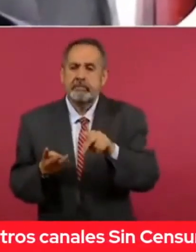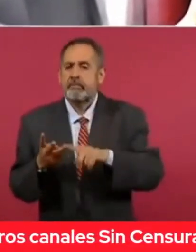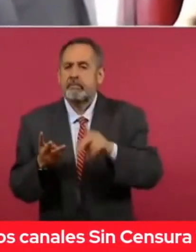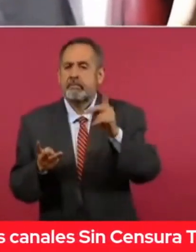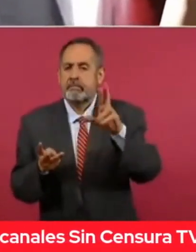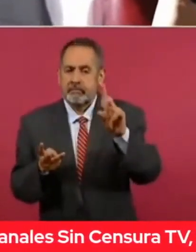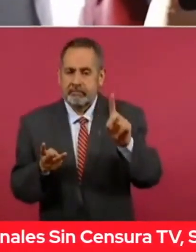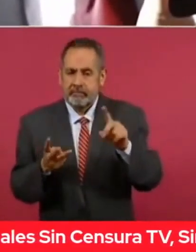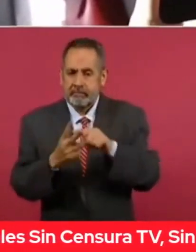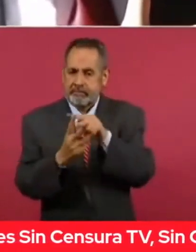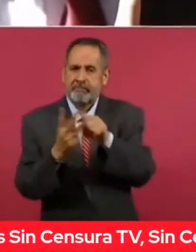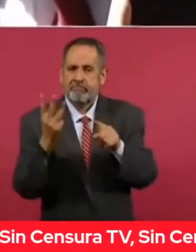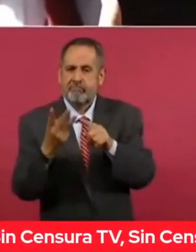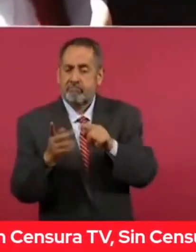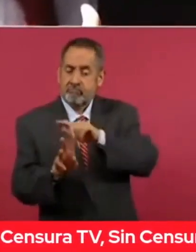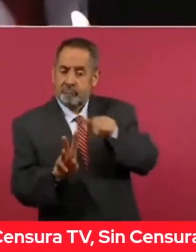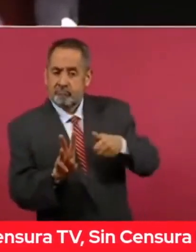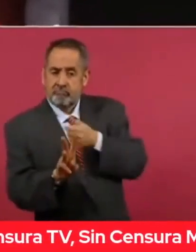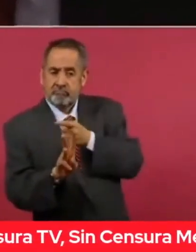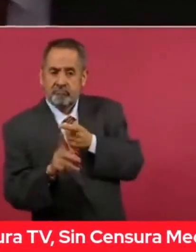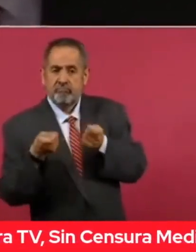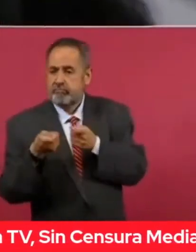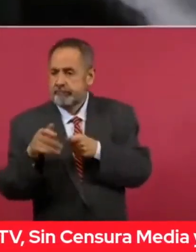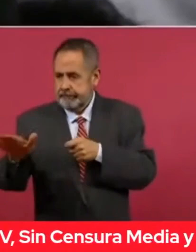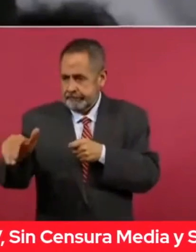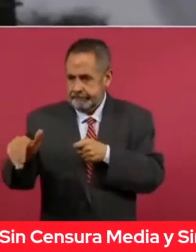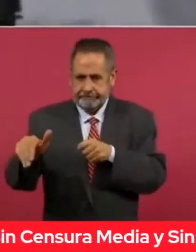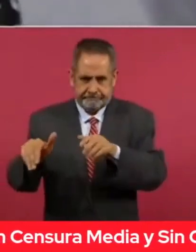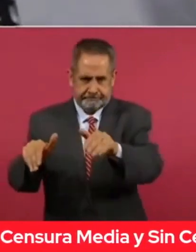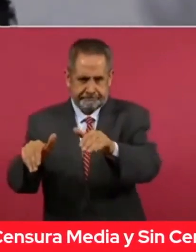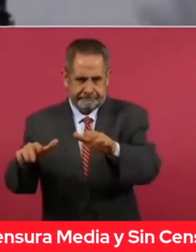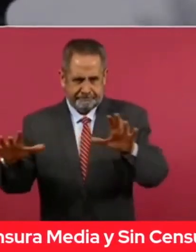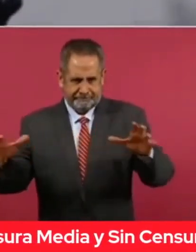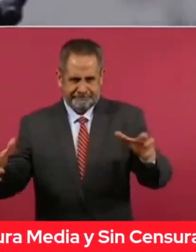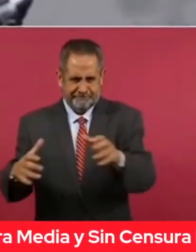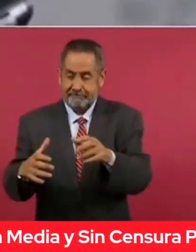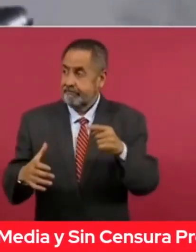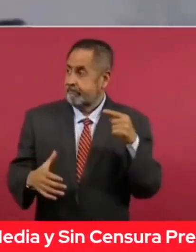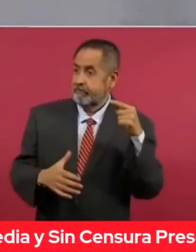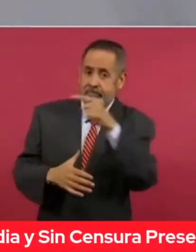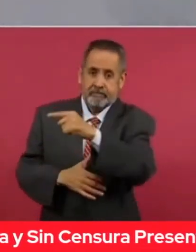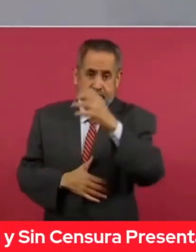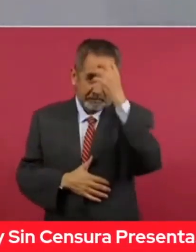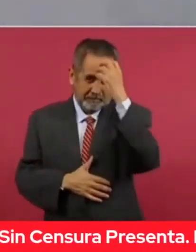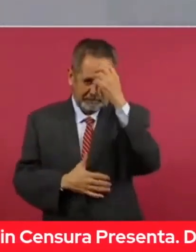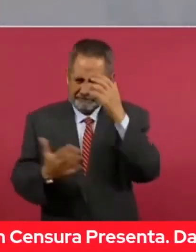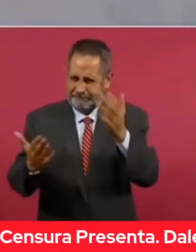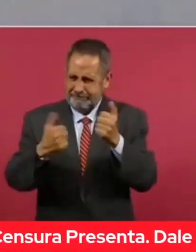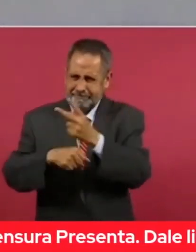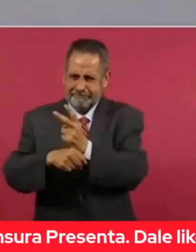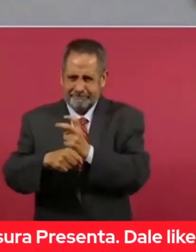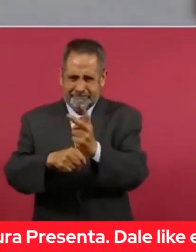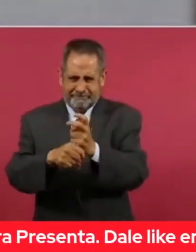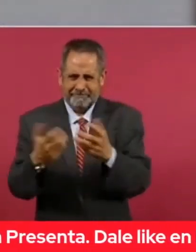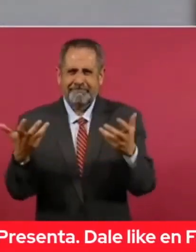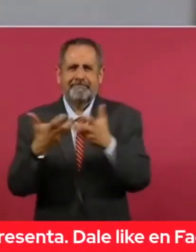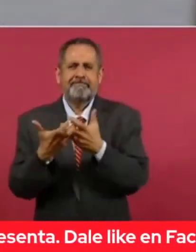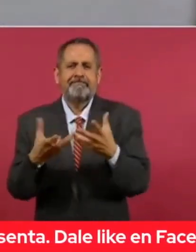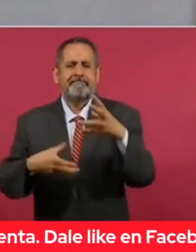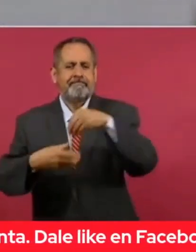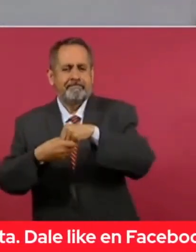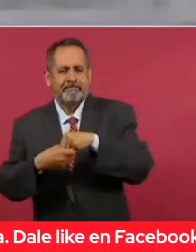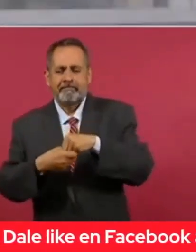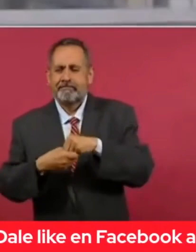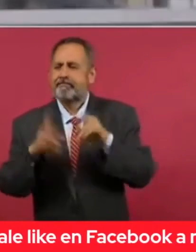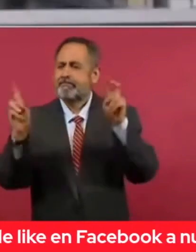los partidos que él mismo agrupó en su mansión de las Lomas de Chapultepec en la coalición electoral va